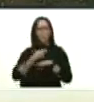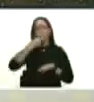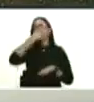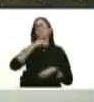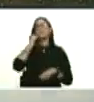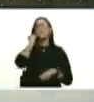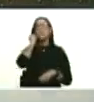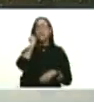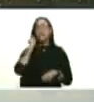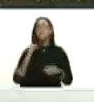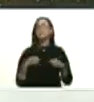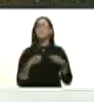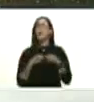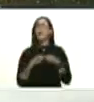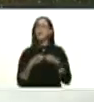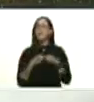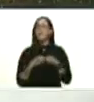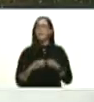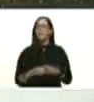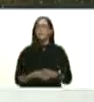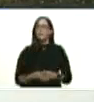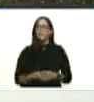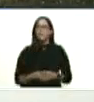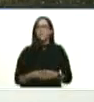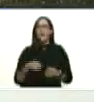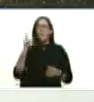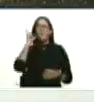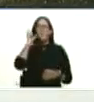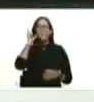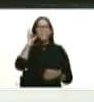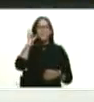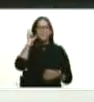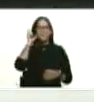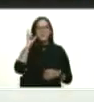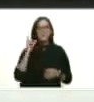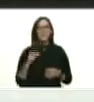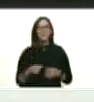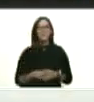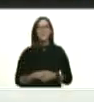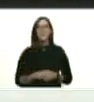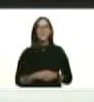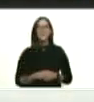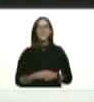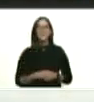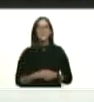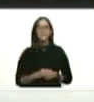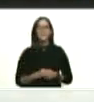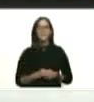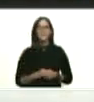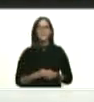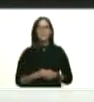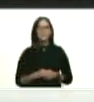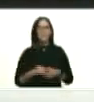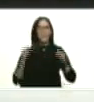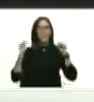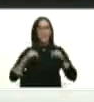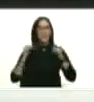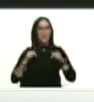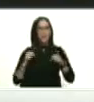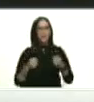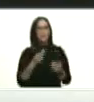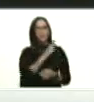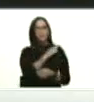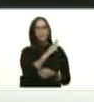compañeros compañeros vamos a escuchar como nos estamos preparando desde la